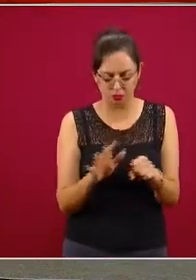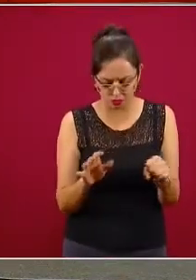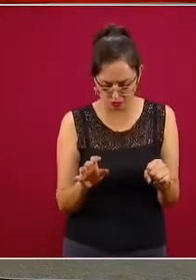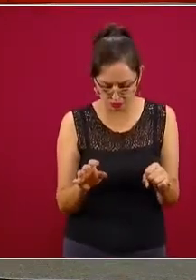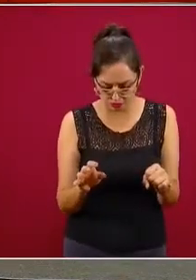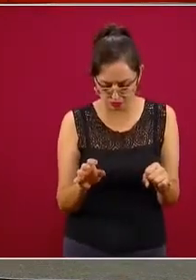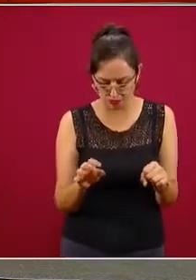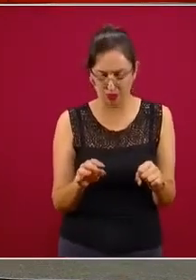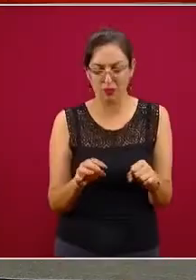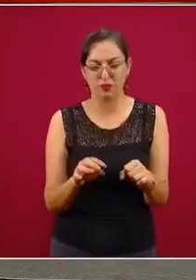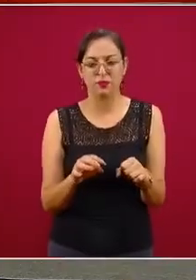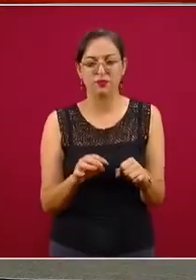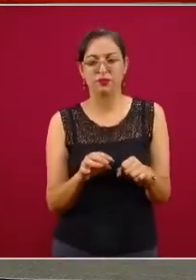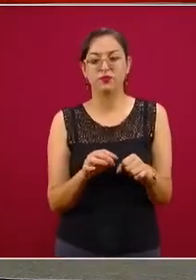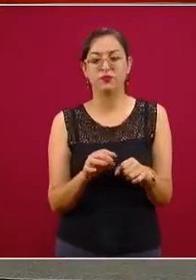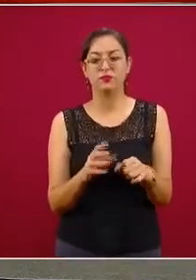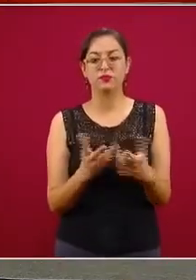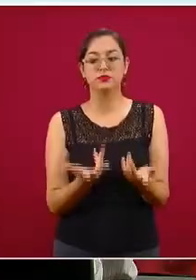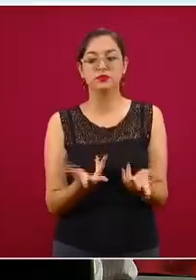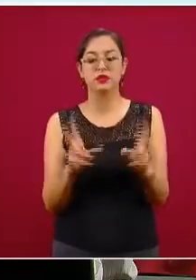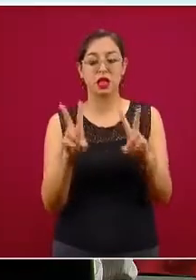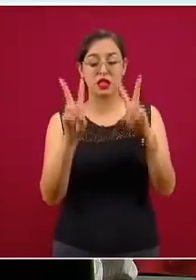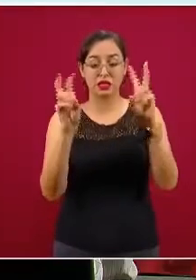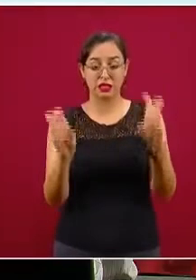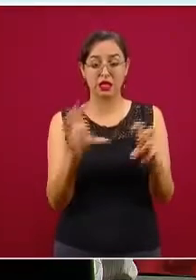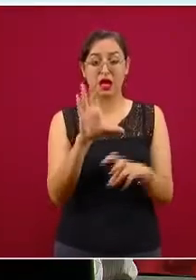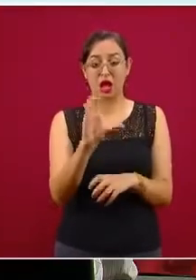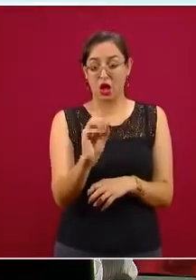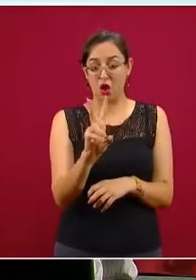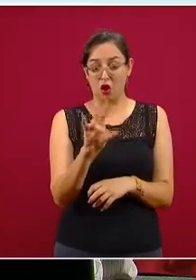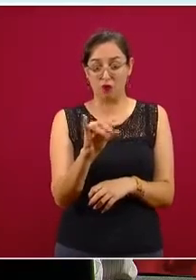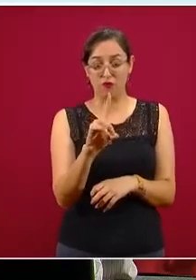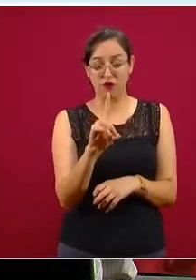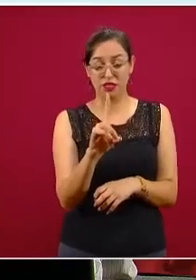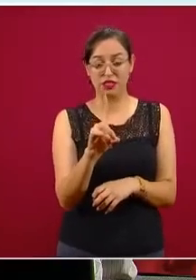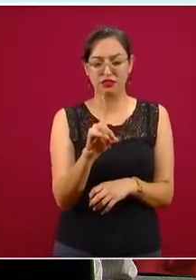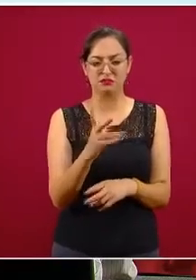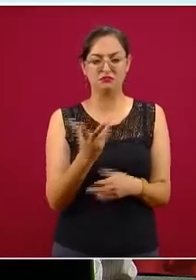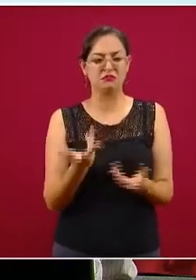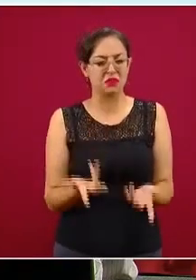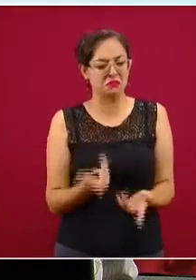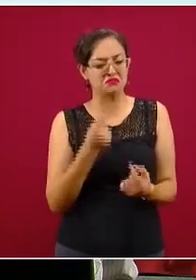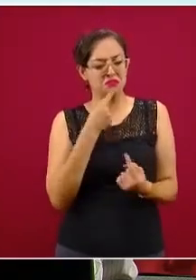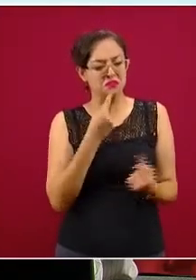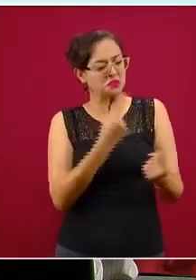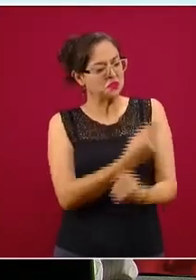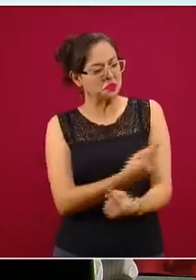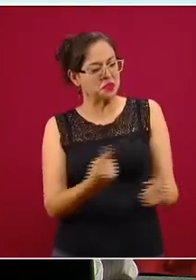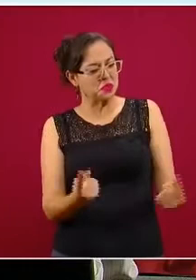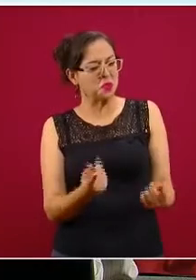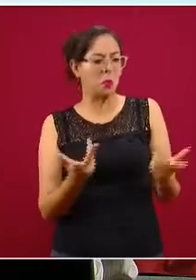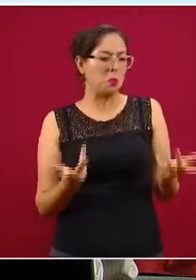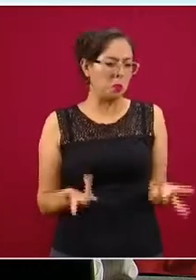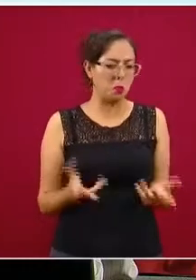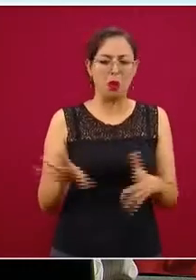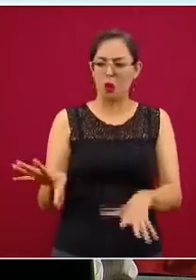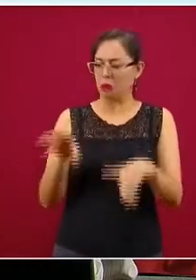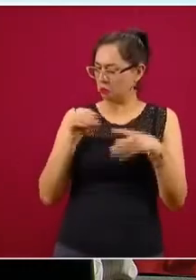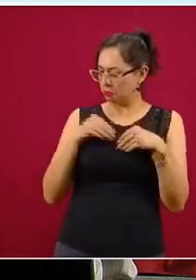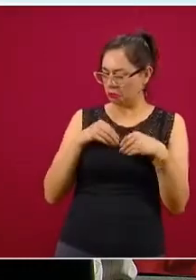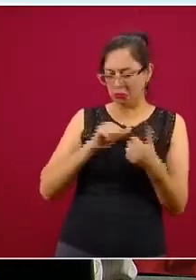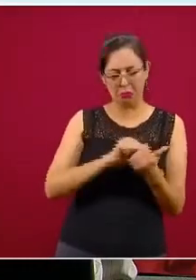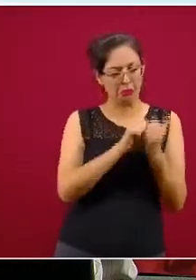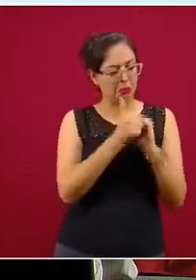Más allá del COVID, porque podríamos decir, pero mira, a los niños les va, pues en general les va bien.